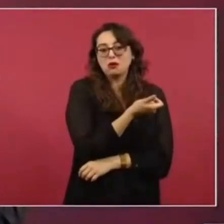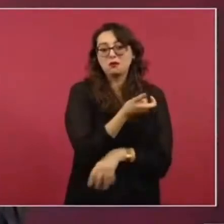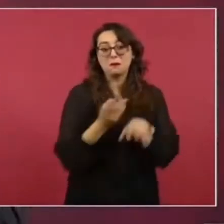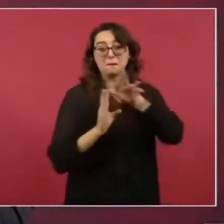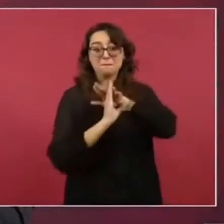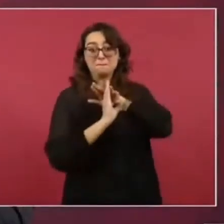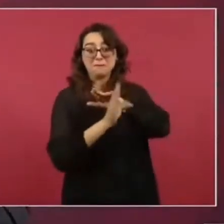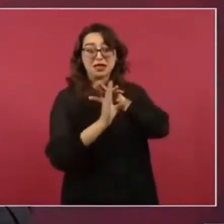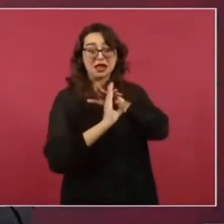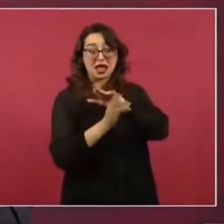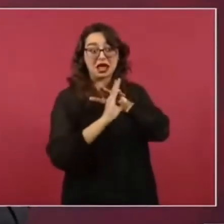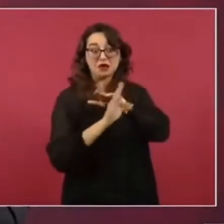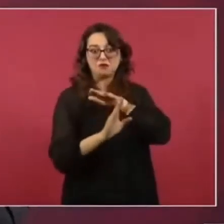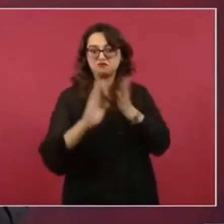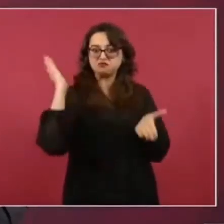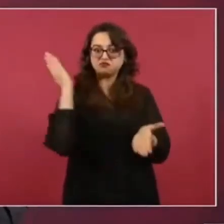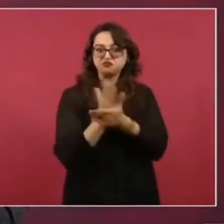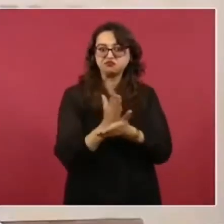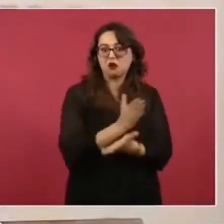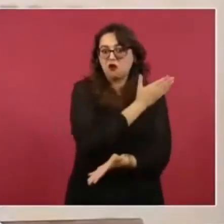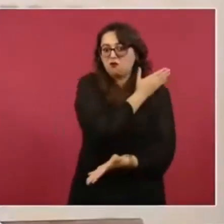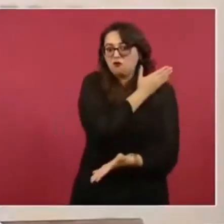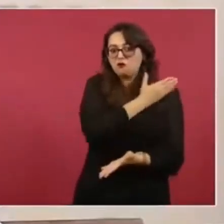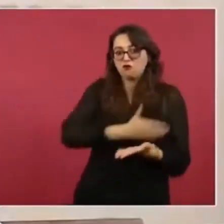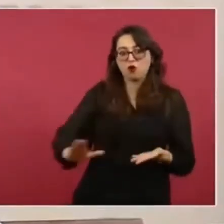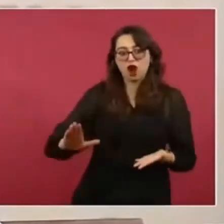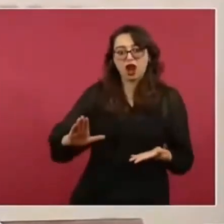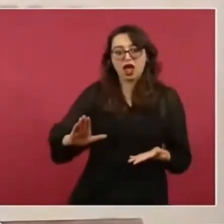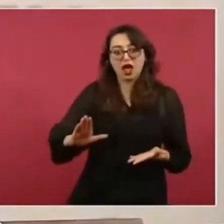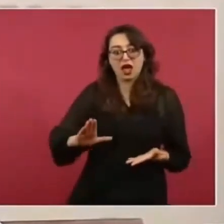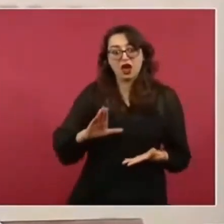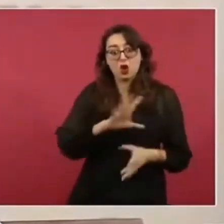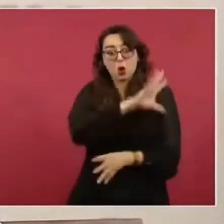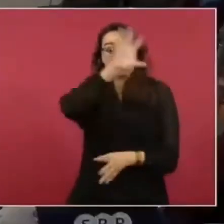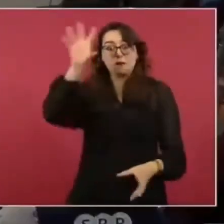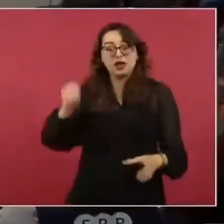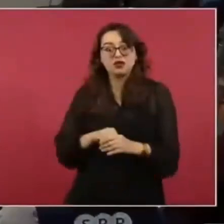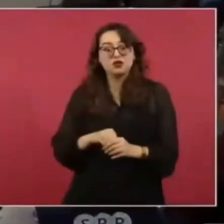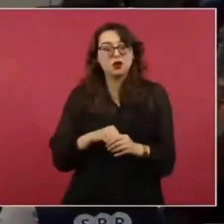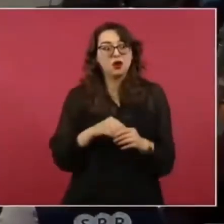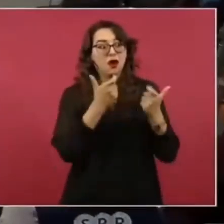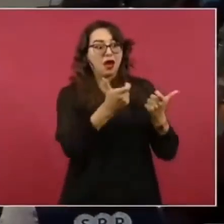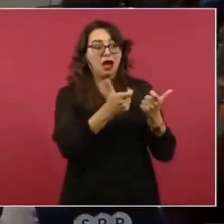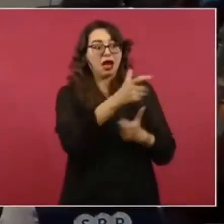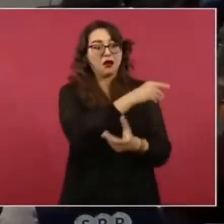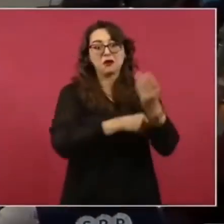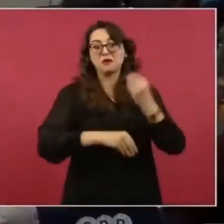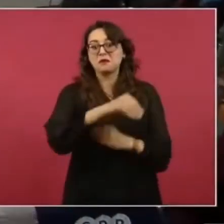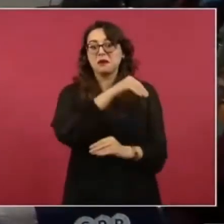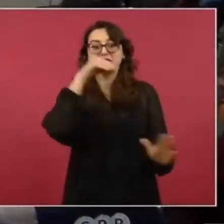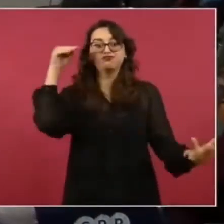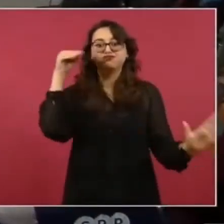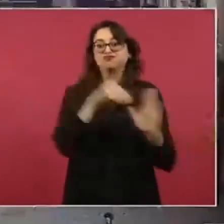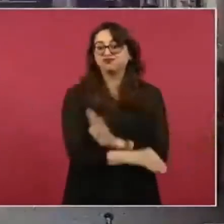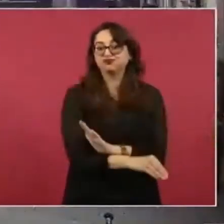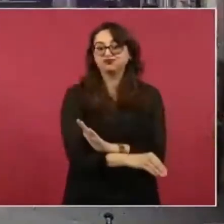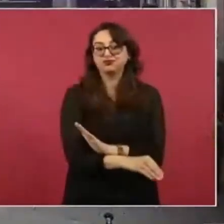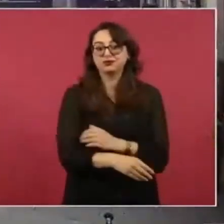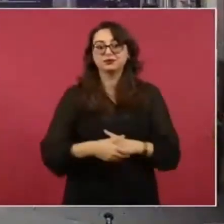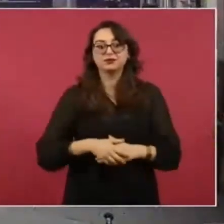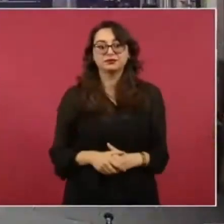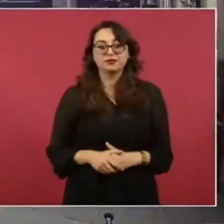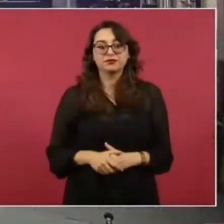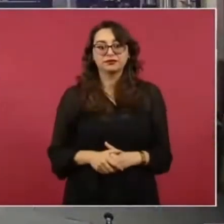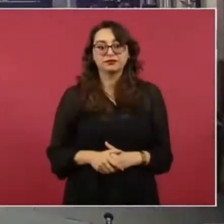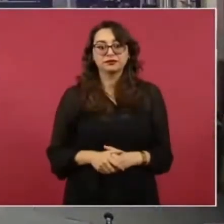plantean, paralizarían la economía misma de Estados Unidos. Así es. Una pregunta sobre el tema migratorio. El secretario de la Secretaría Nacional,